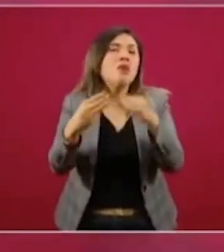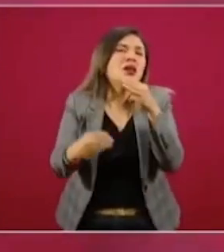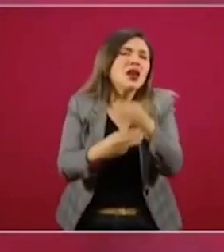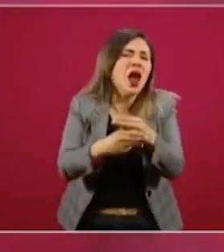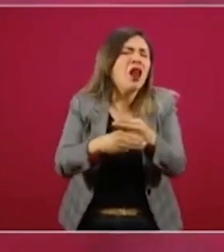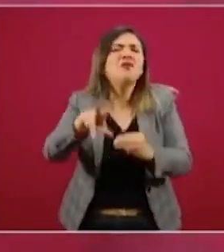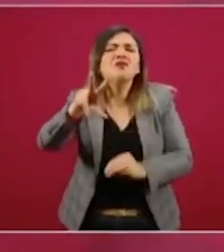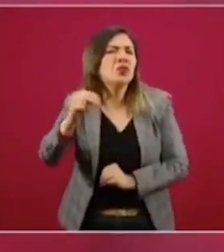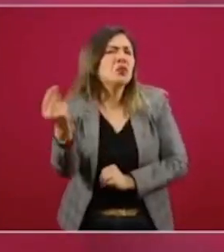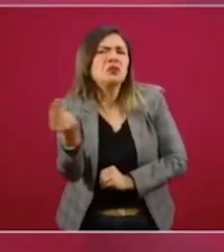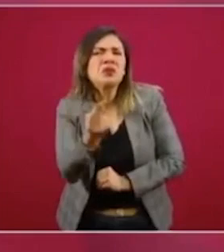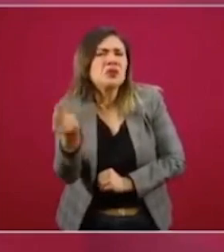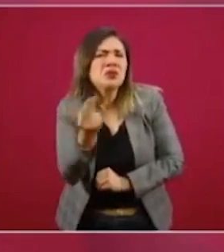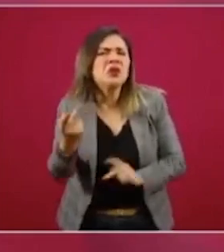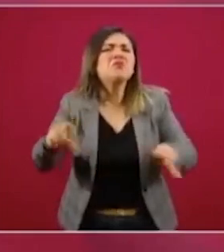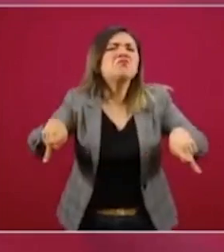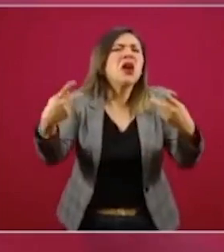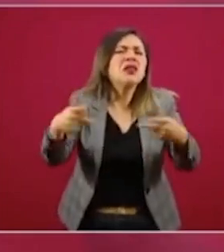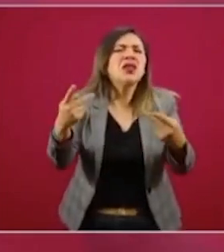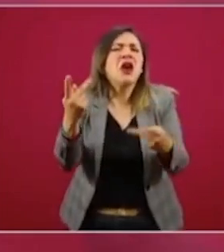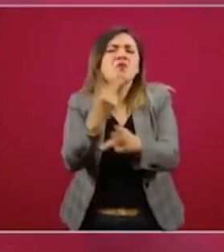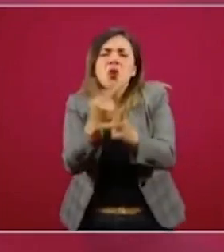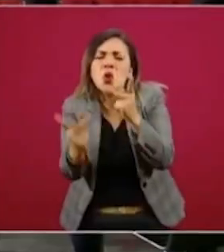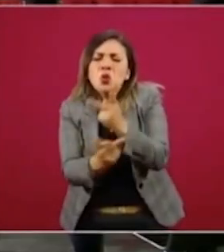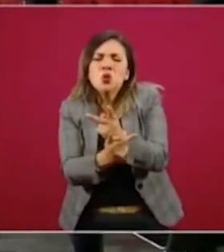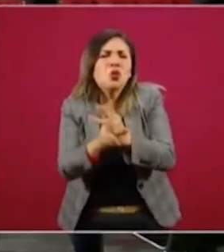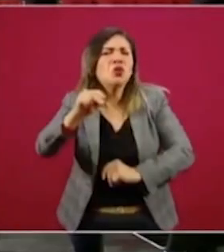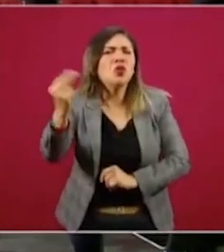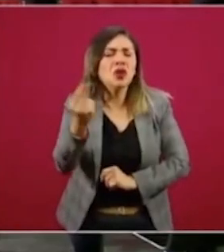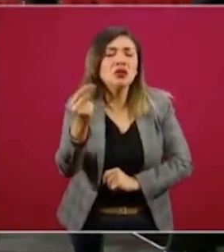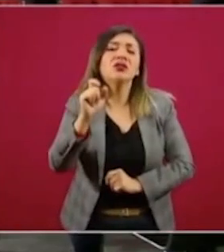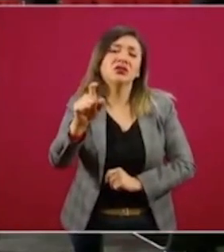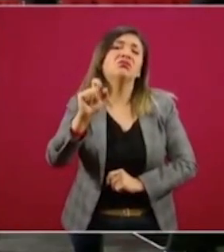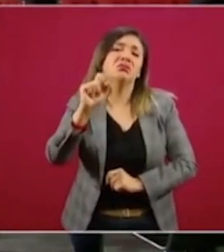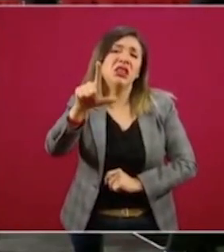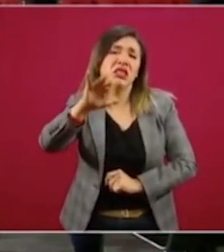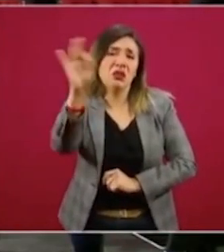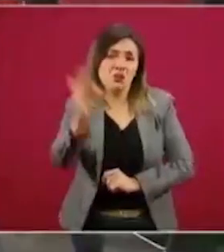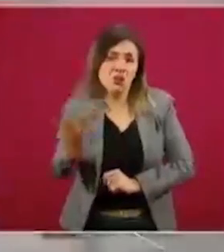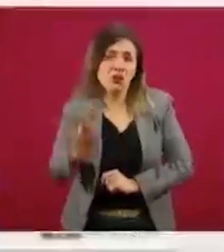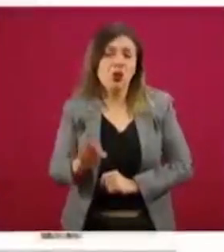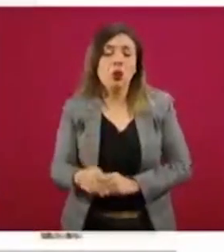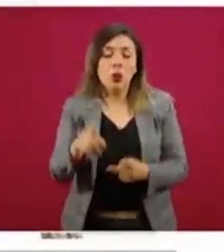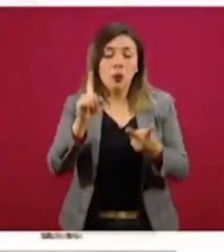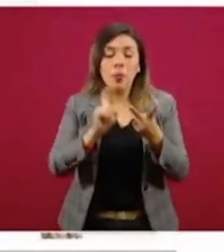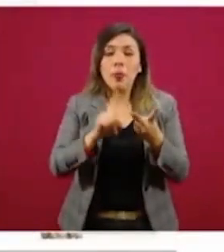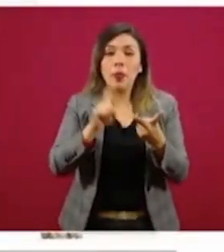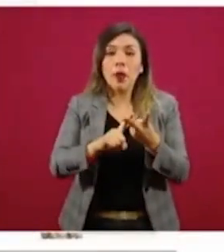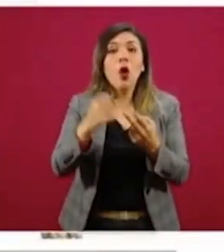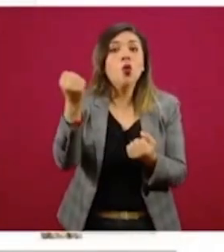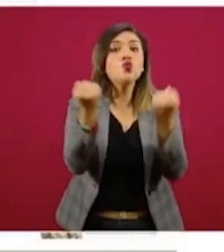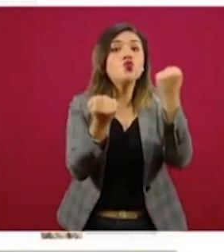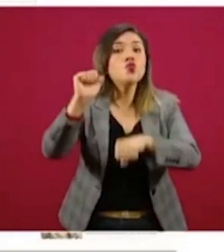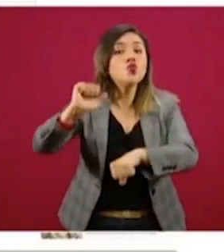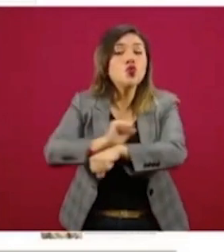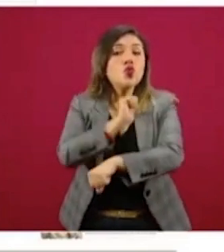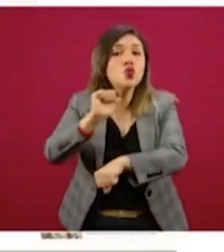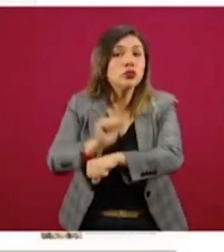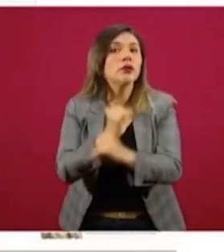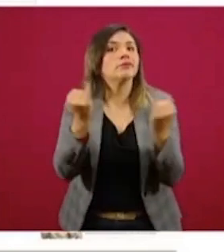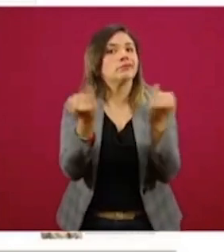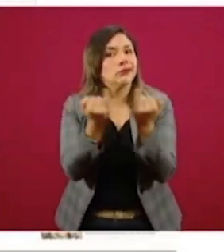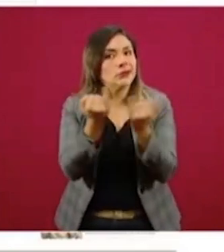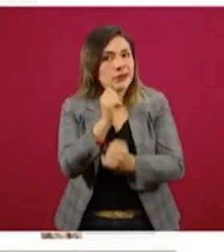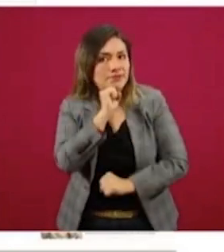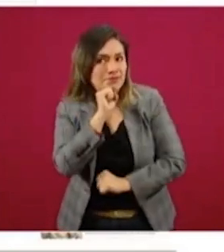esenciales, es decir, venta de productos no esenciales, 27 por ciento. La industria automotriz, esta también ya la